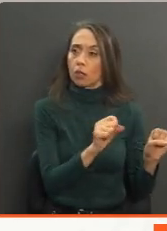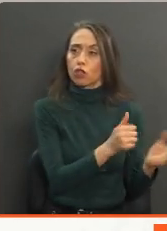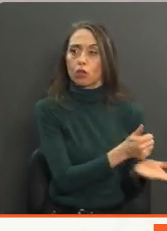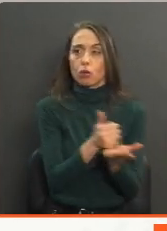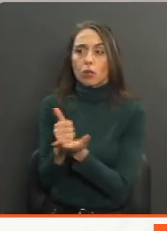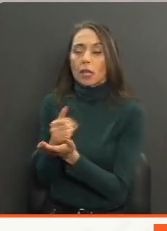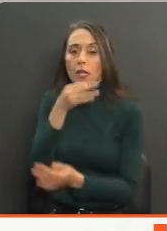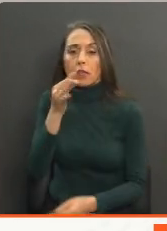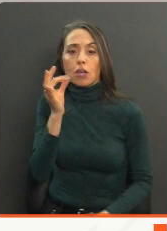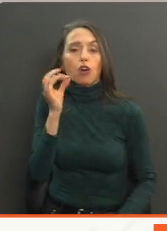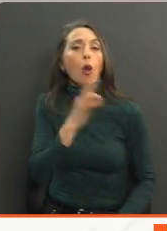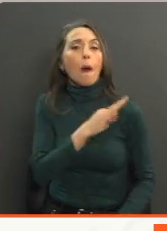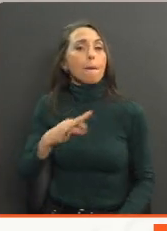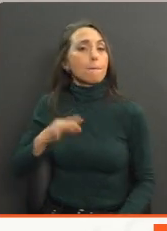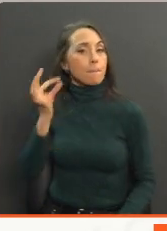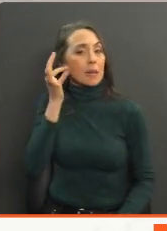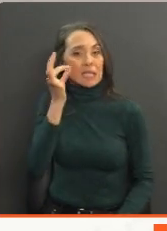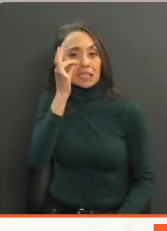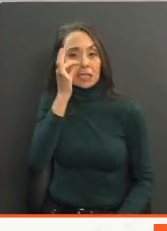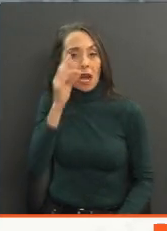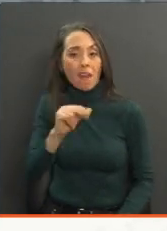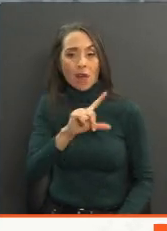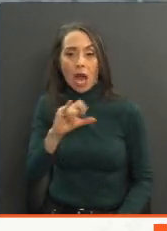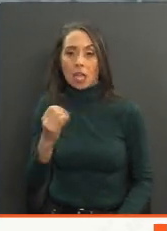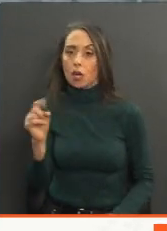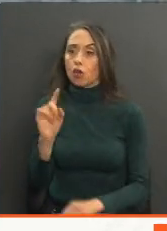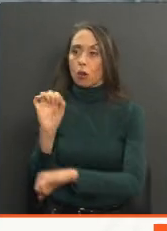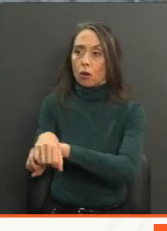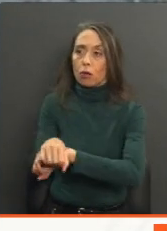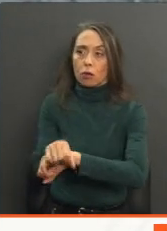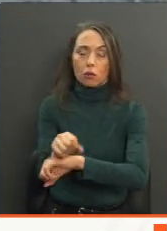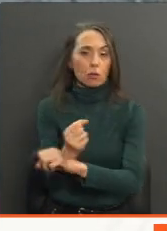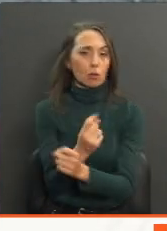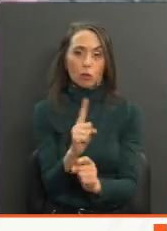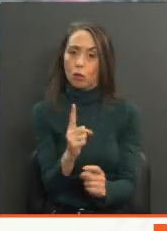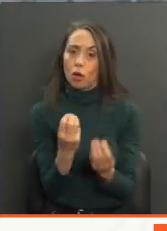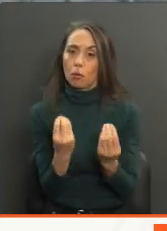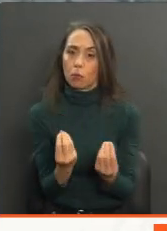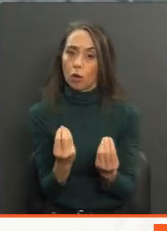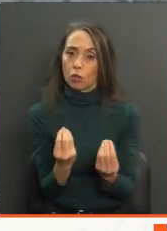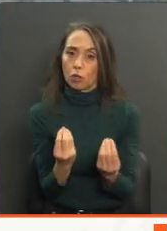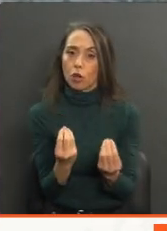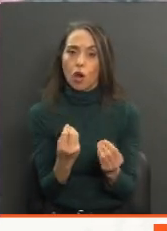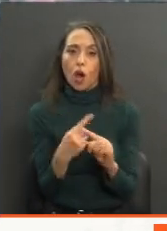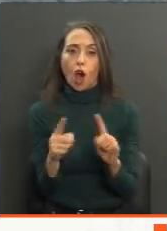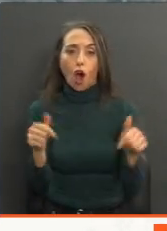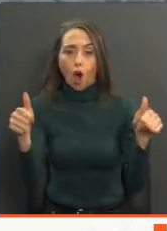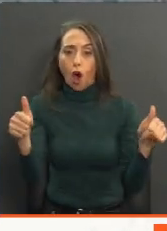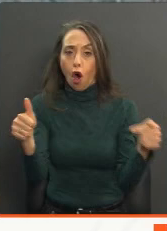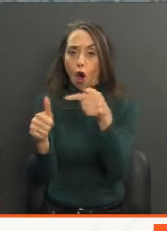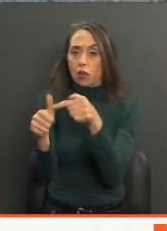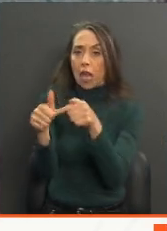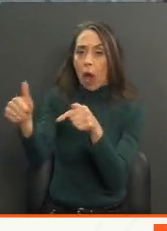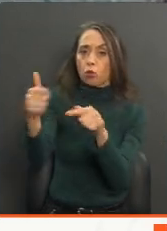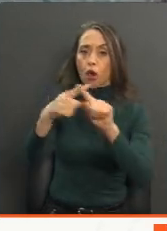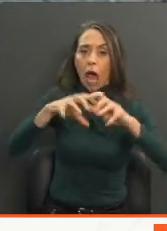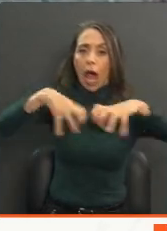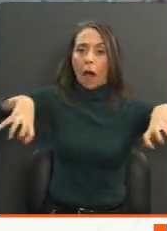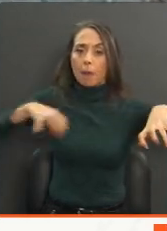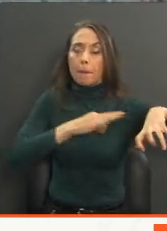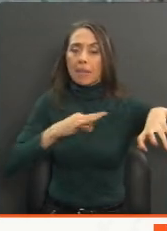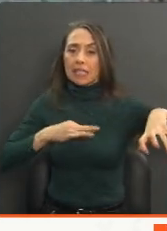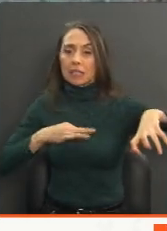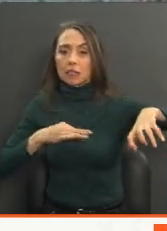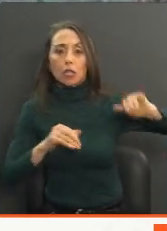Vallejo, que me parece bien inaceptable. No es prudente que otra autoridad, que otro ministerio empiece a